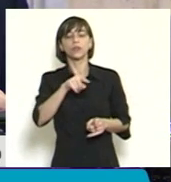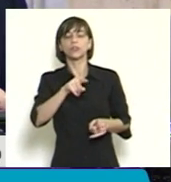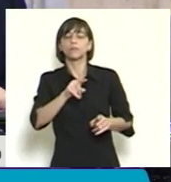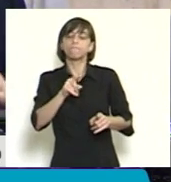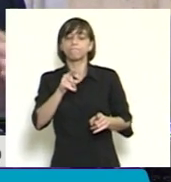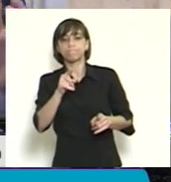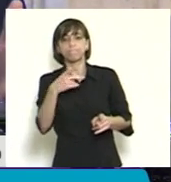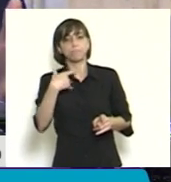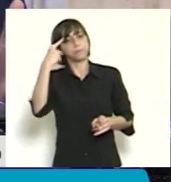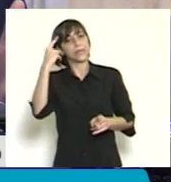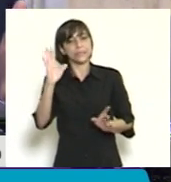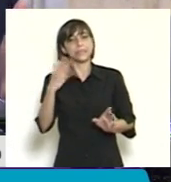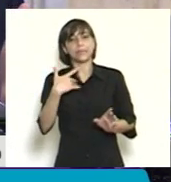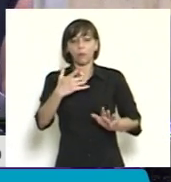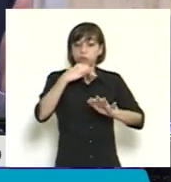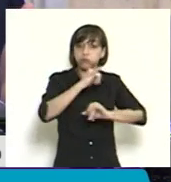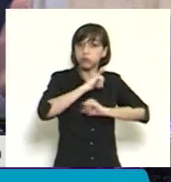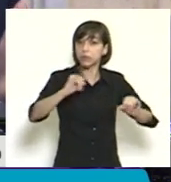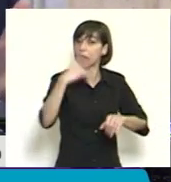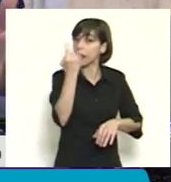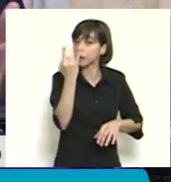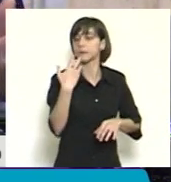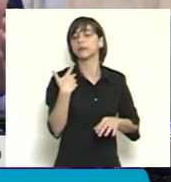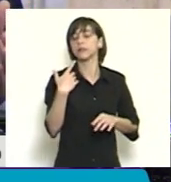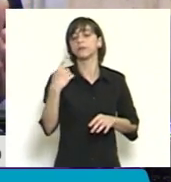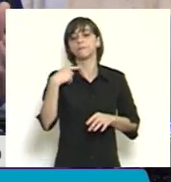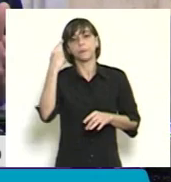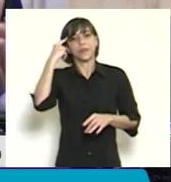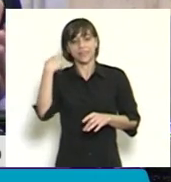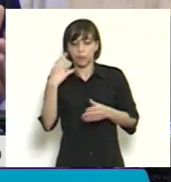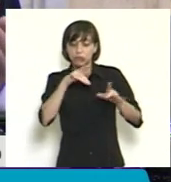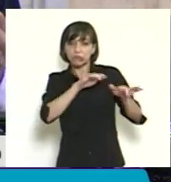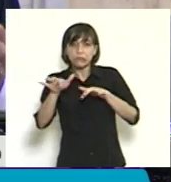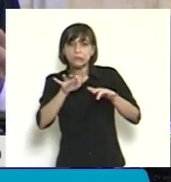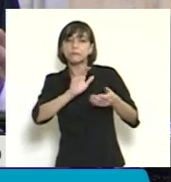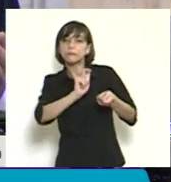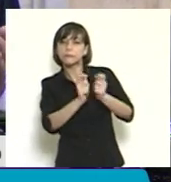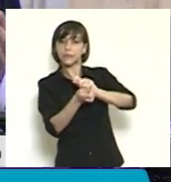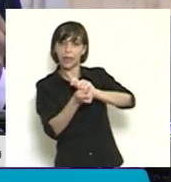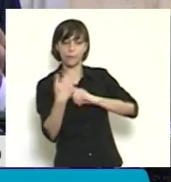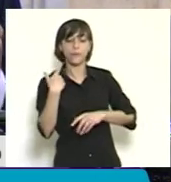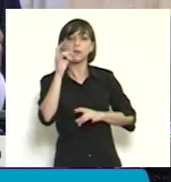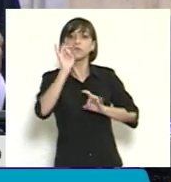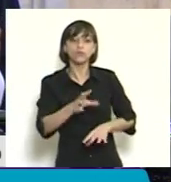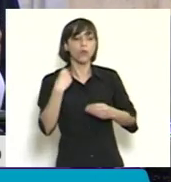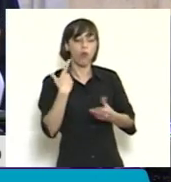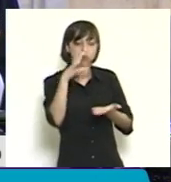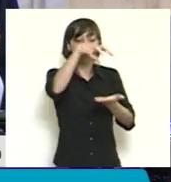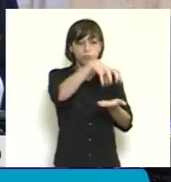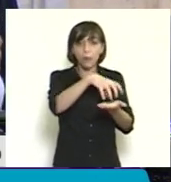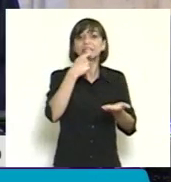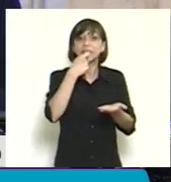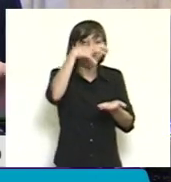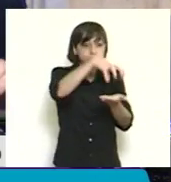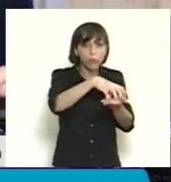busca que es, se prohíbe anunciar al público actividades de oferta y o promoción de ventas que correspondan a productos que no posean existencia